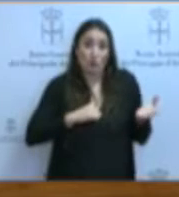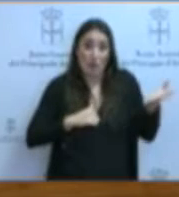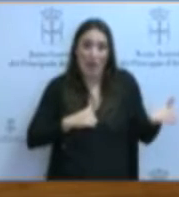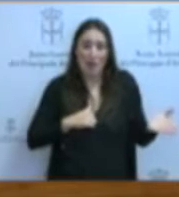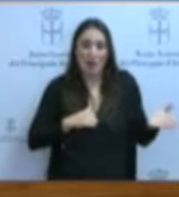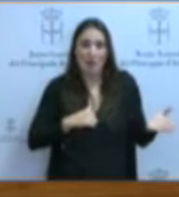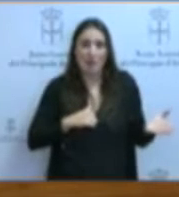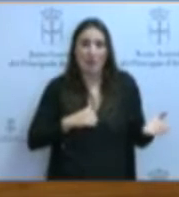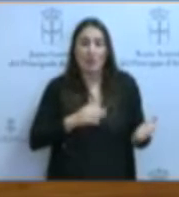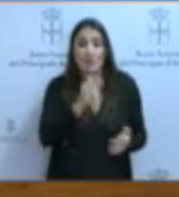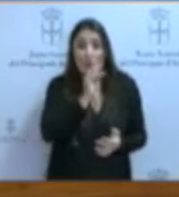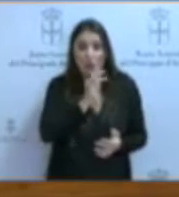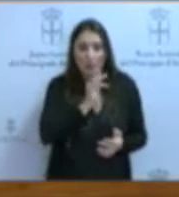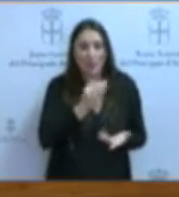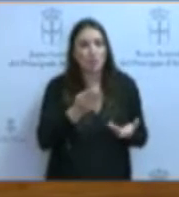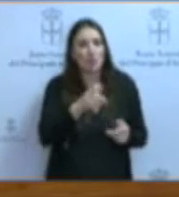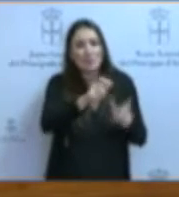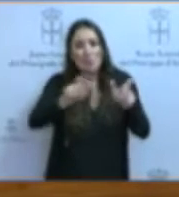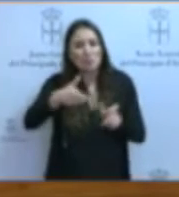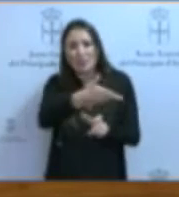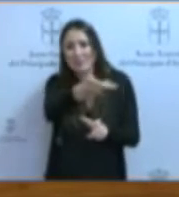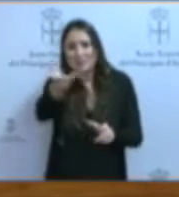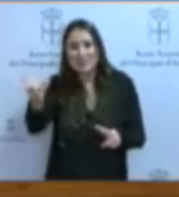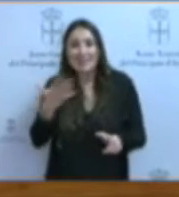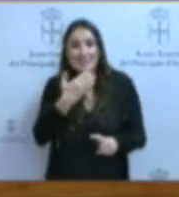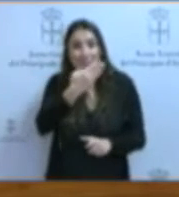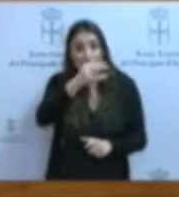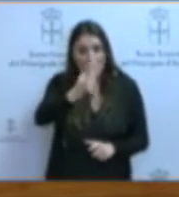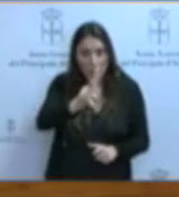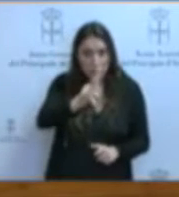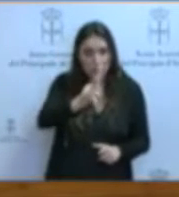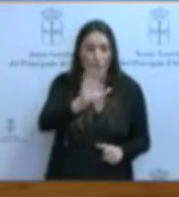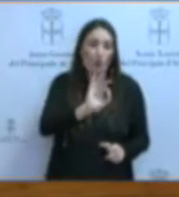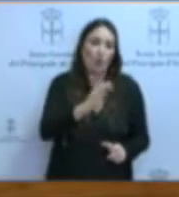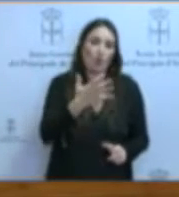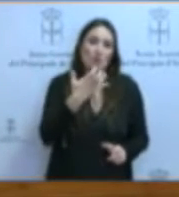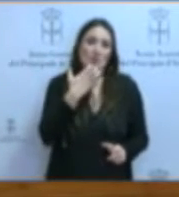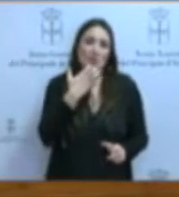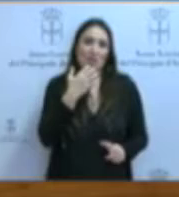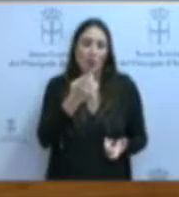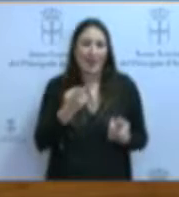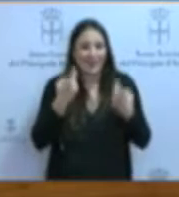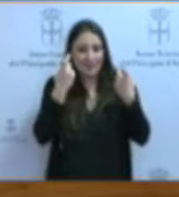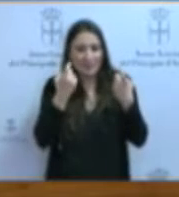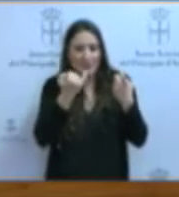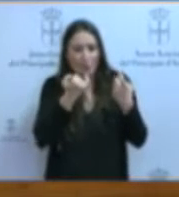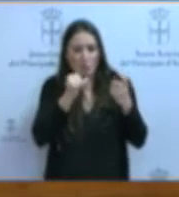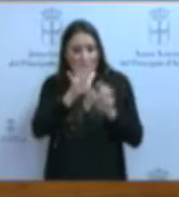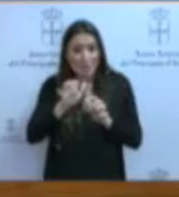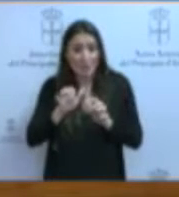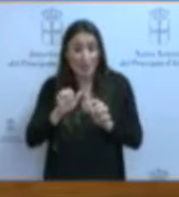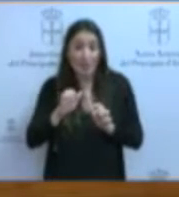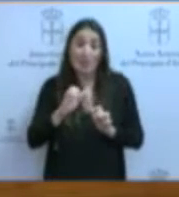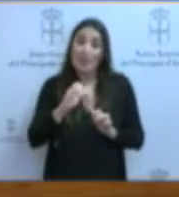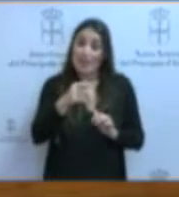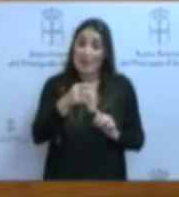lo personal, en filología, cualquier persona que tenga un B2 o que haya afrontado el aprendizaje de lengua sabe que este es un nivel, que,